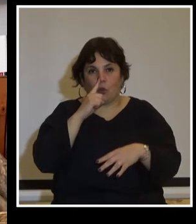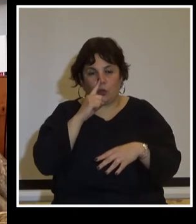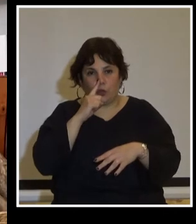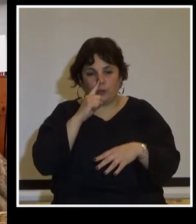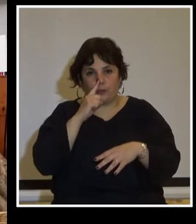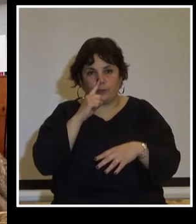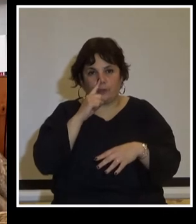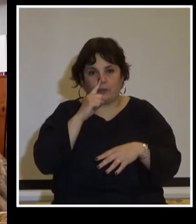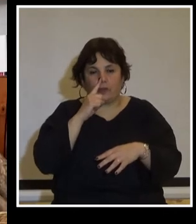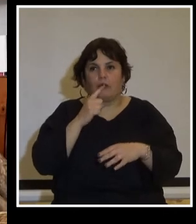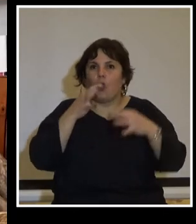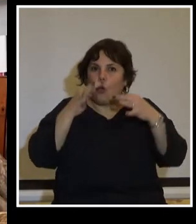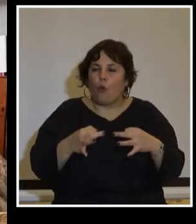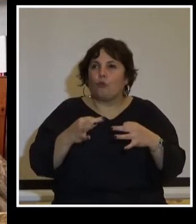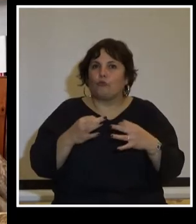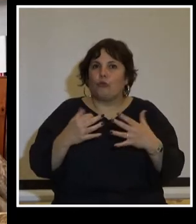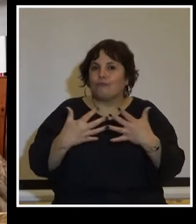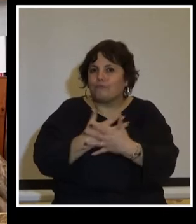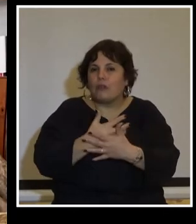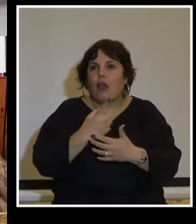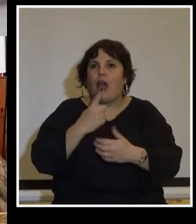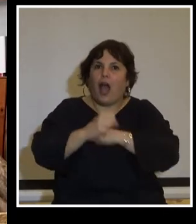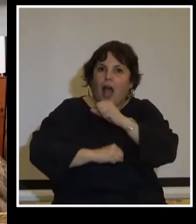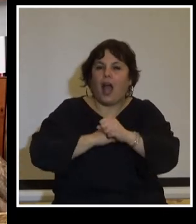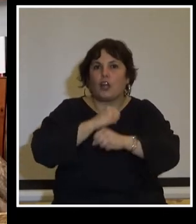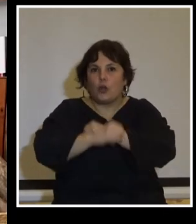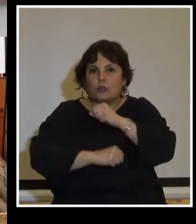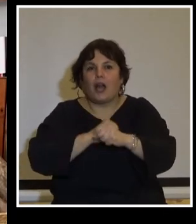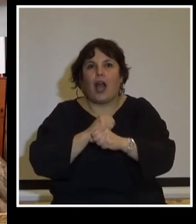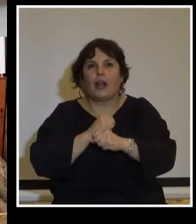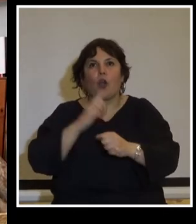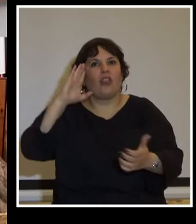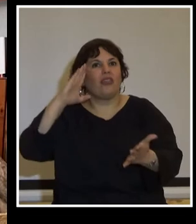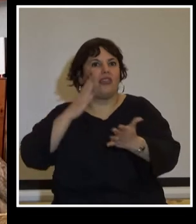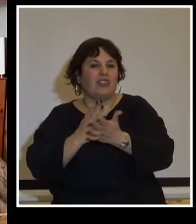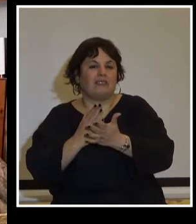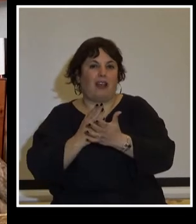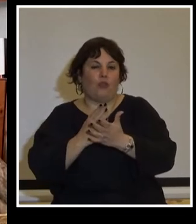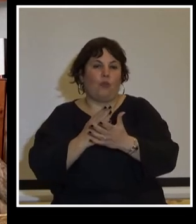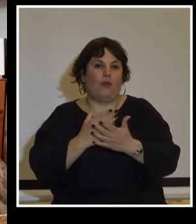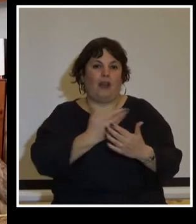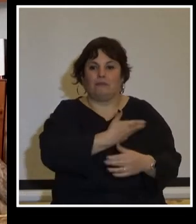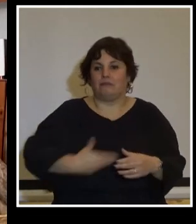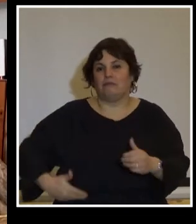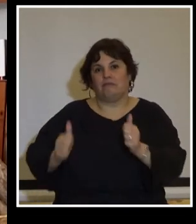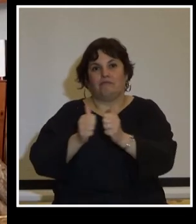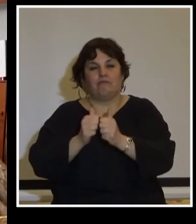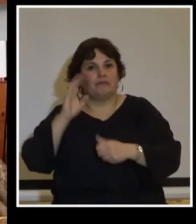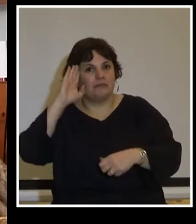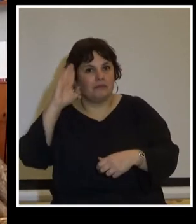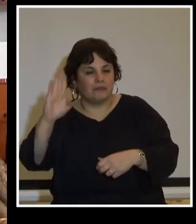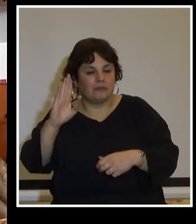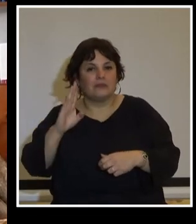padecimos durante mucho tiempo una dictadura cívico-militar donde